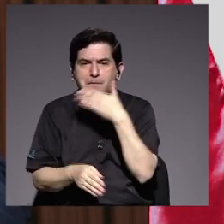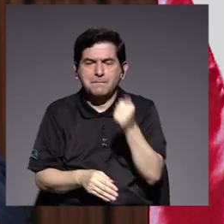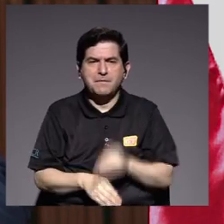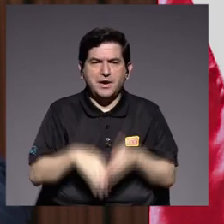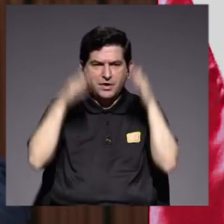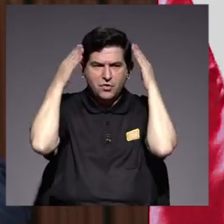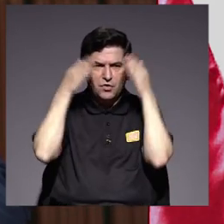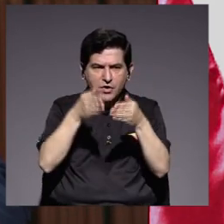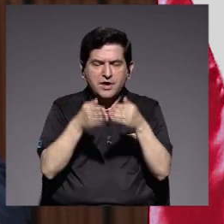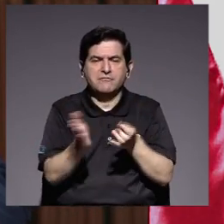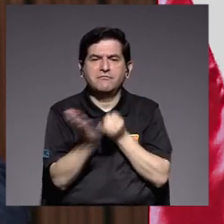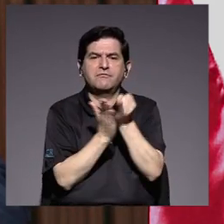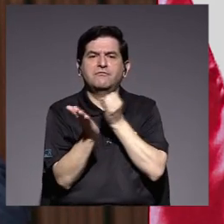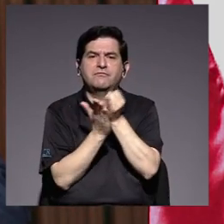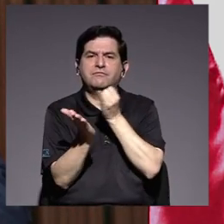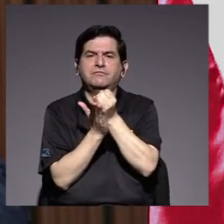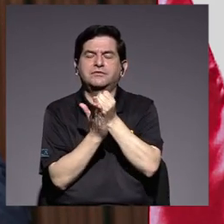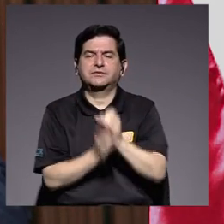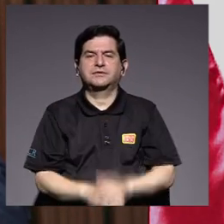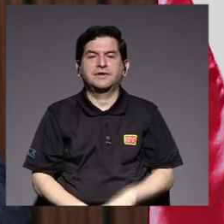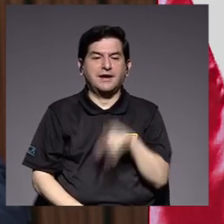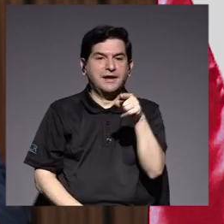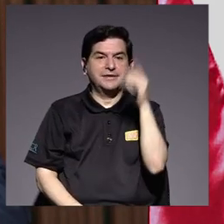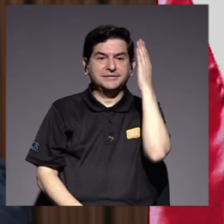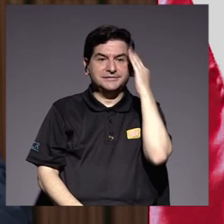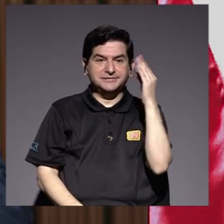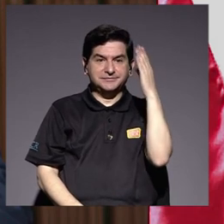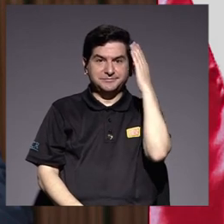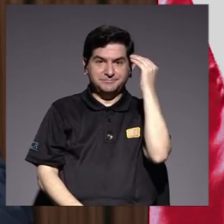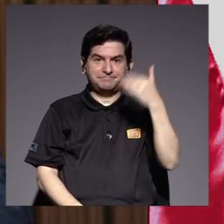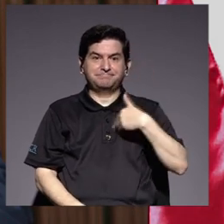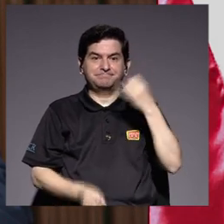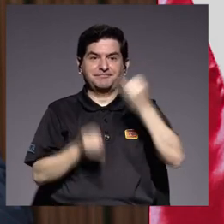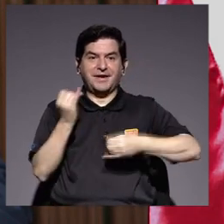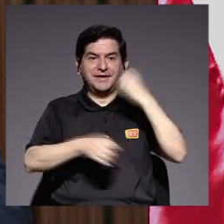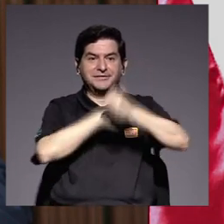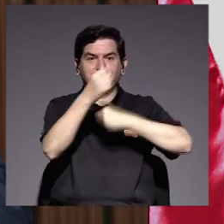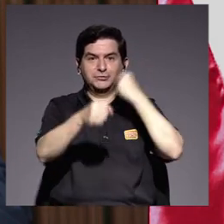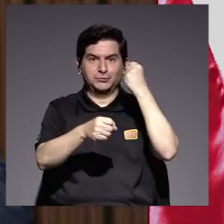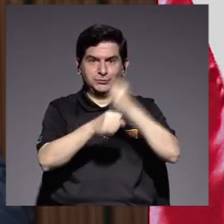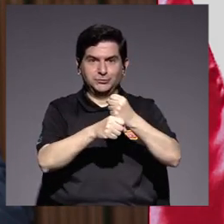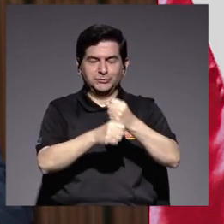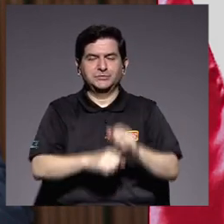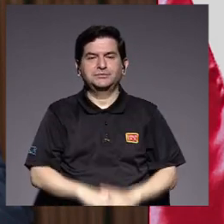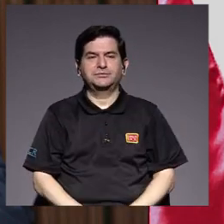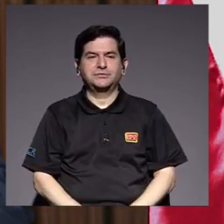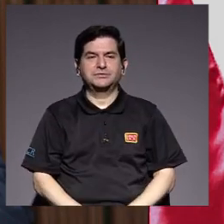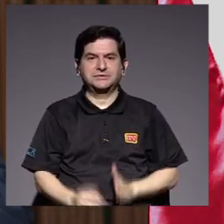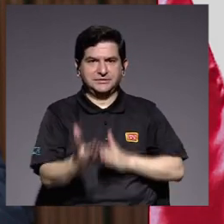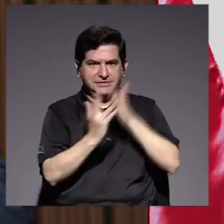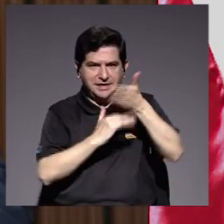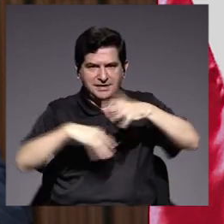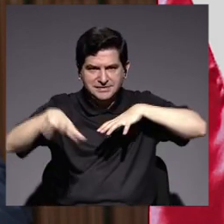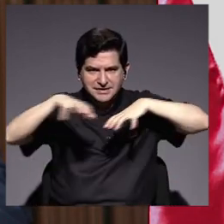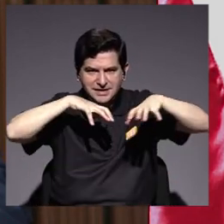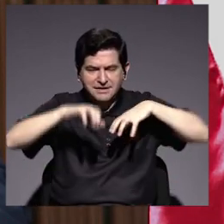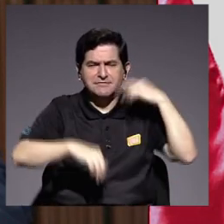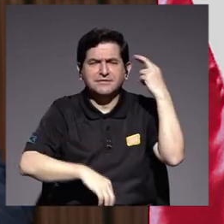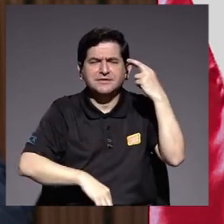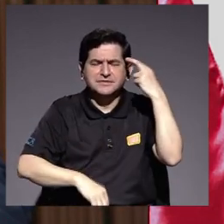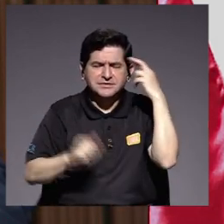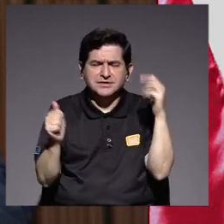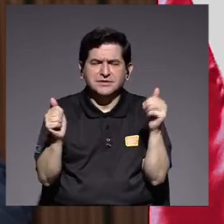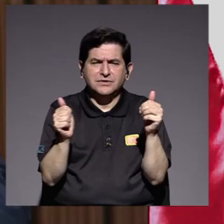enfoques de investigación. Esa ha sido la experiencia de los últimos años en los que mediante la acción reflexiva y